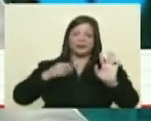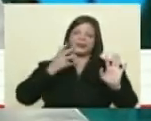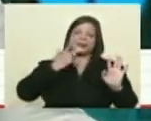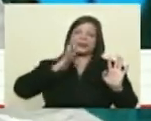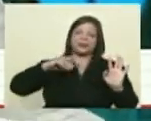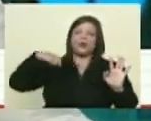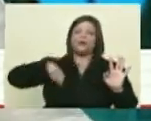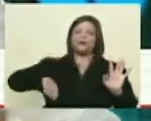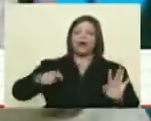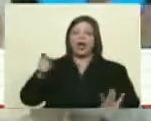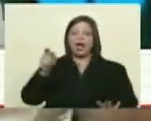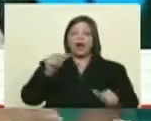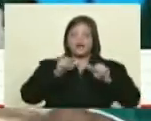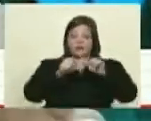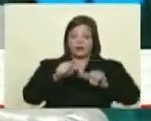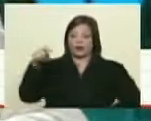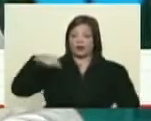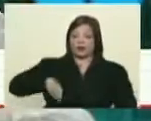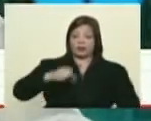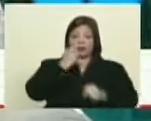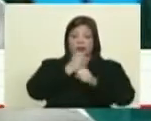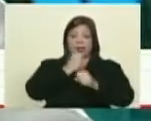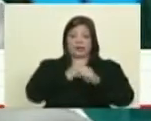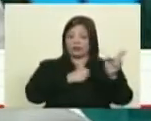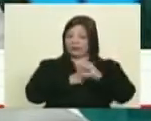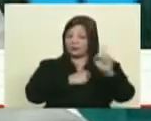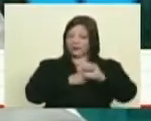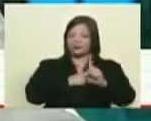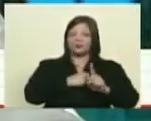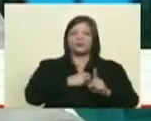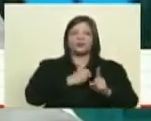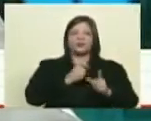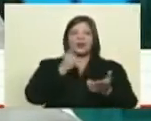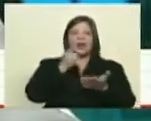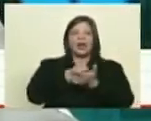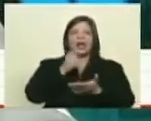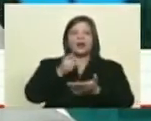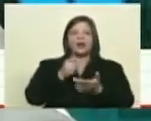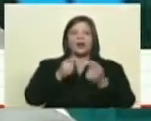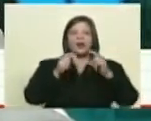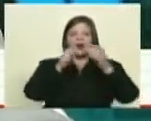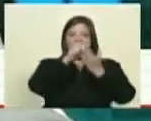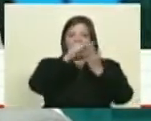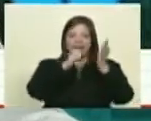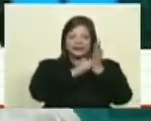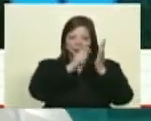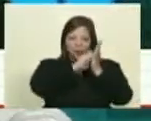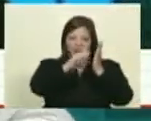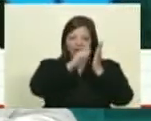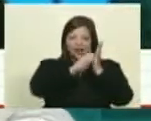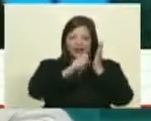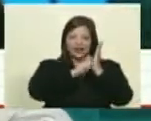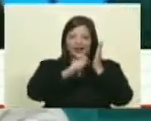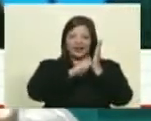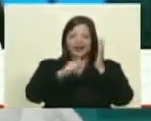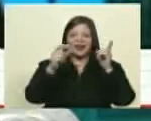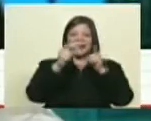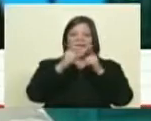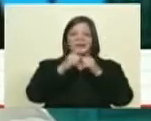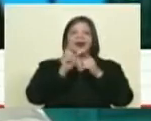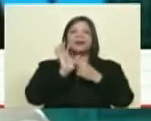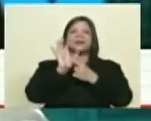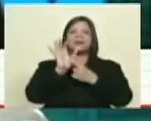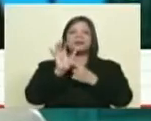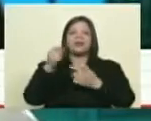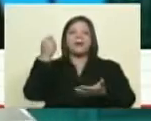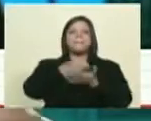una persona que trabaja en un diario durante todo el mes sino que solamente cobra por cada artículo que finalmente apalabra con el diario y que